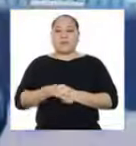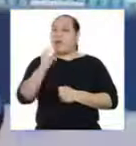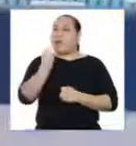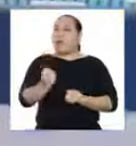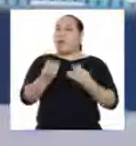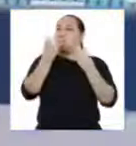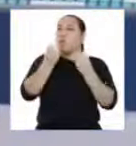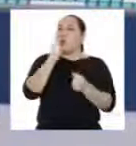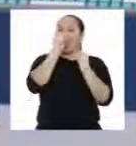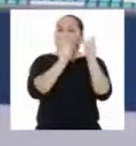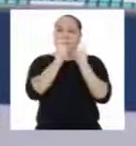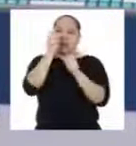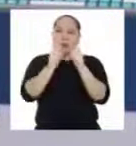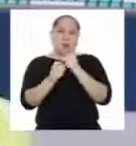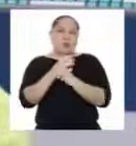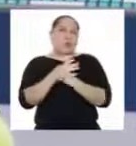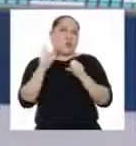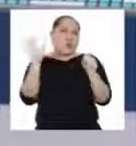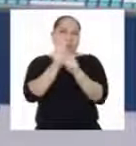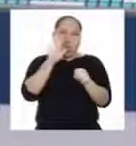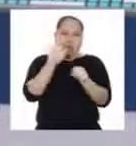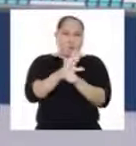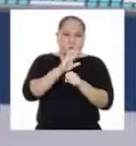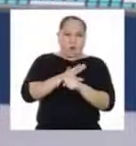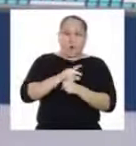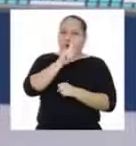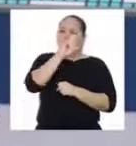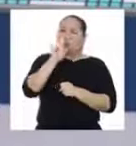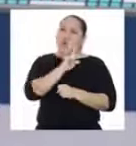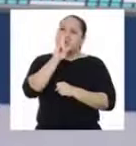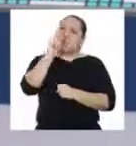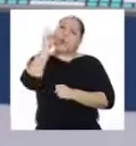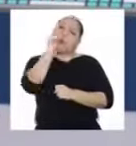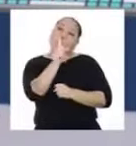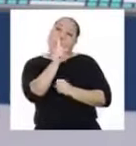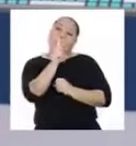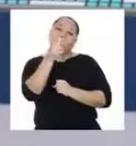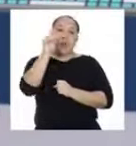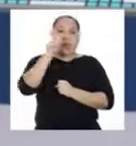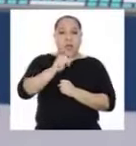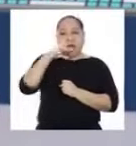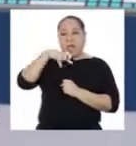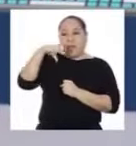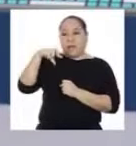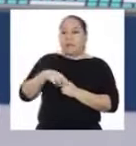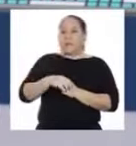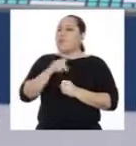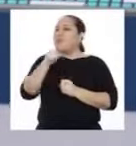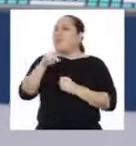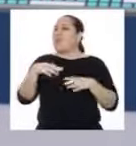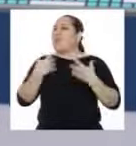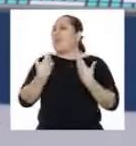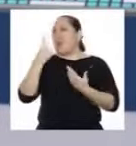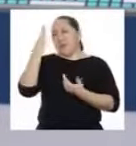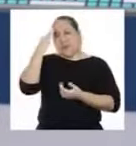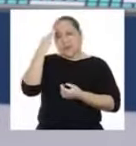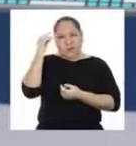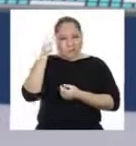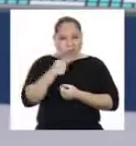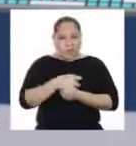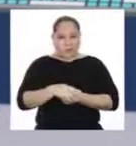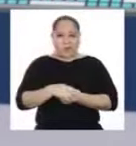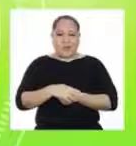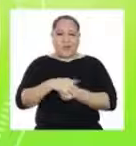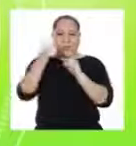¿Y cuántas personas en total usan un tipo de aplicación? ¿Cómo podemos